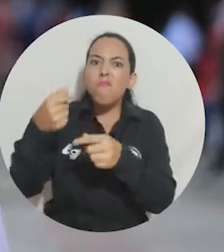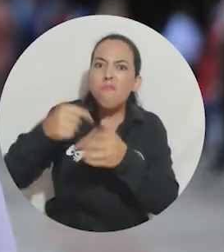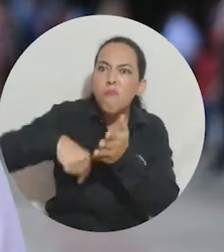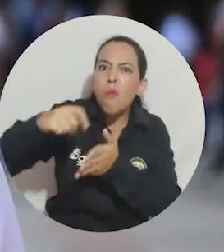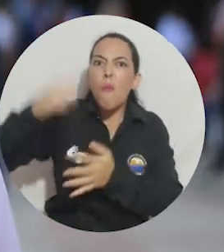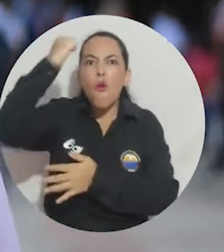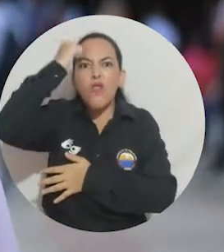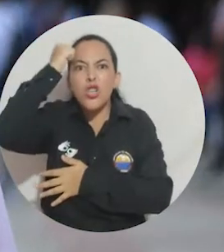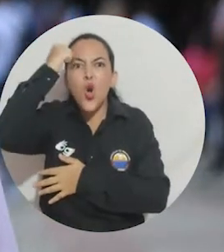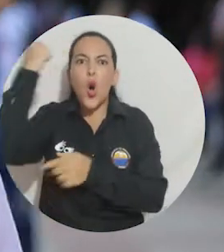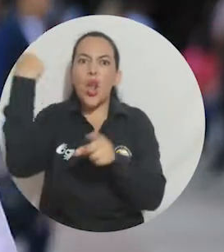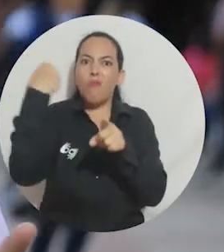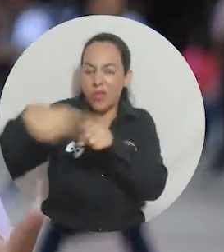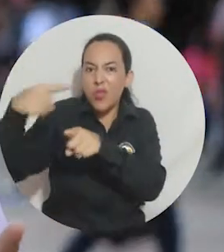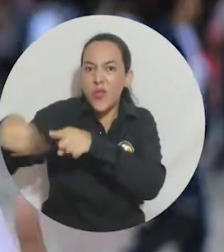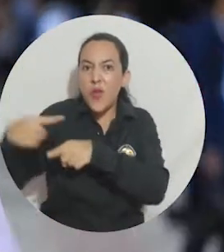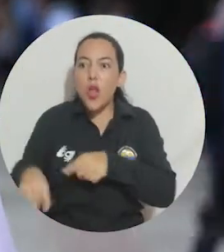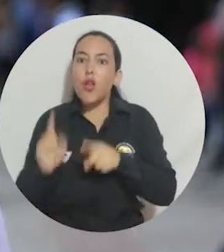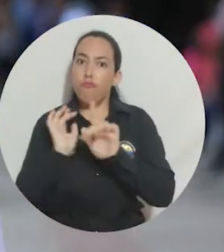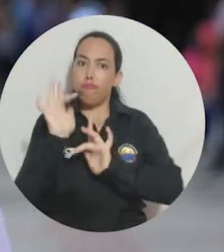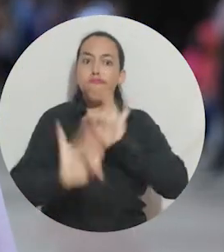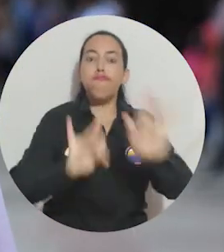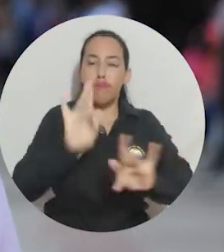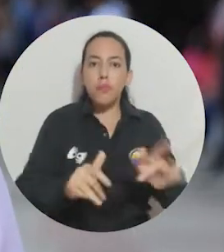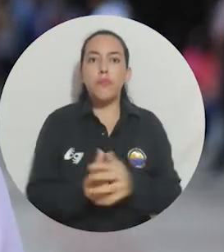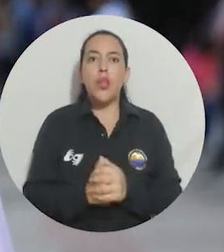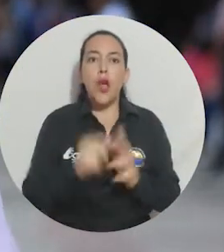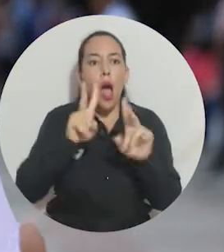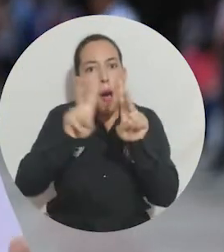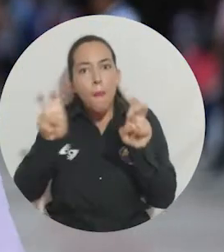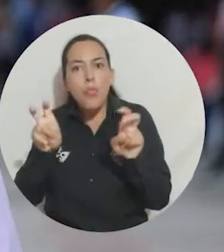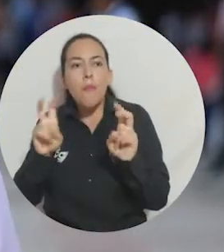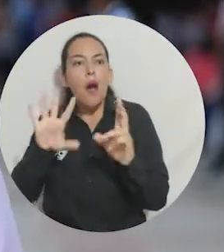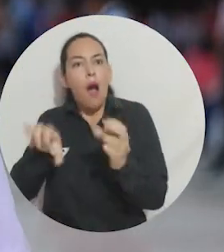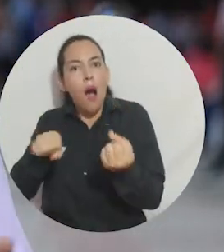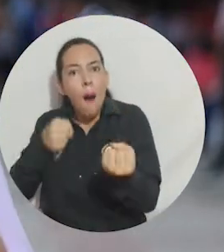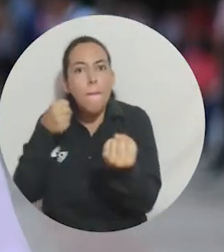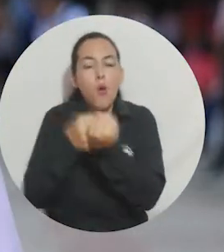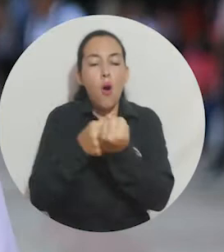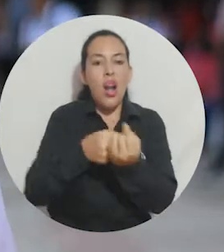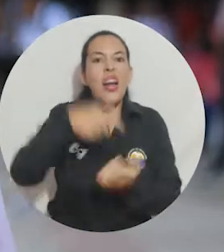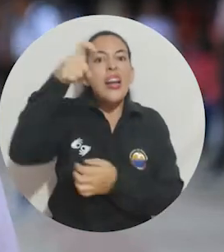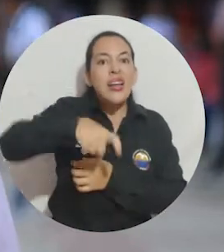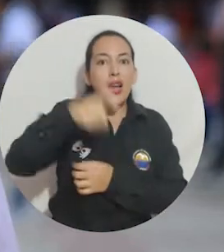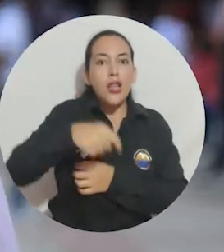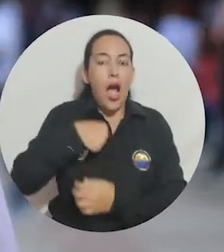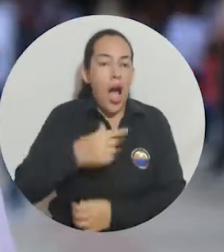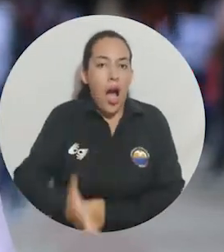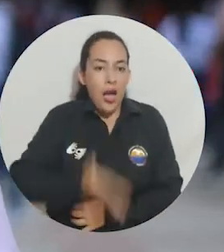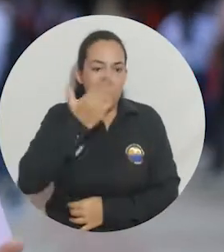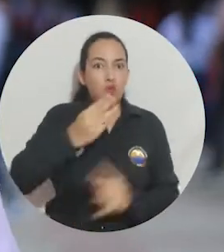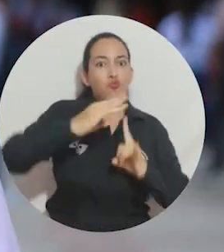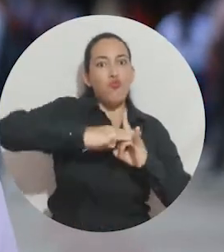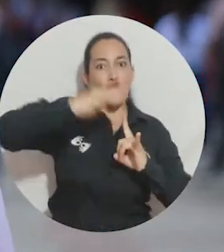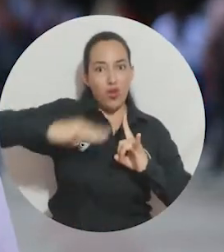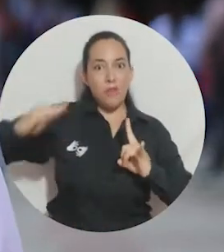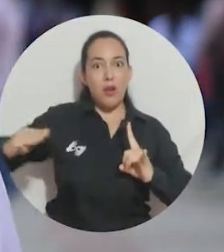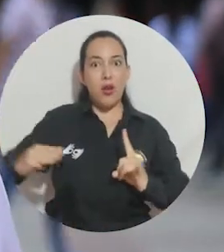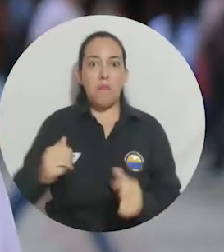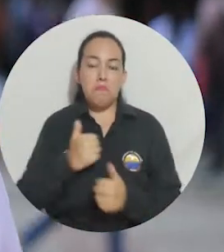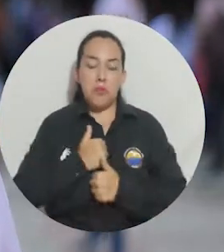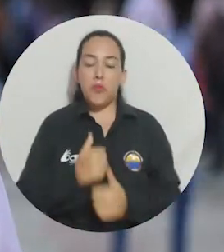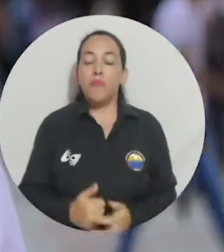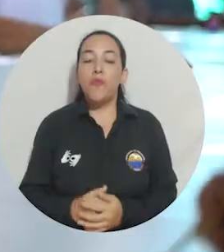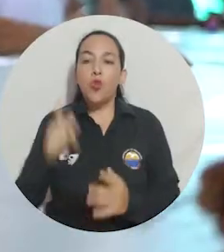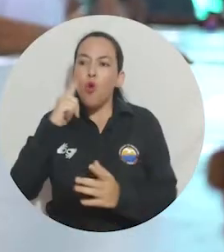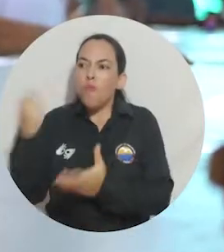funcionarios, nuestros docentes están interesados en participar en este tema de poder apoyar a los que necesitan, hace parte de nuestro ADN